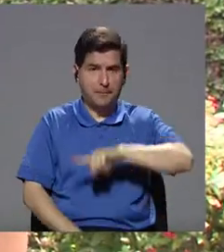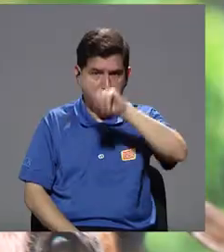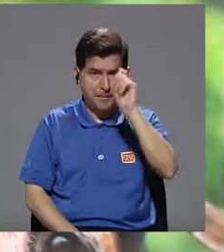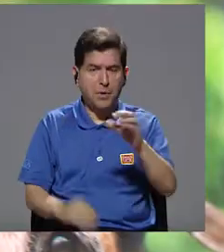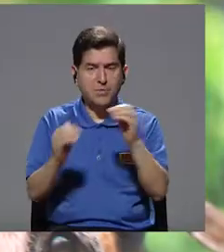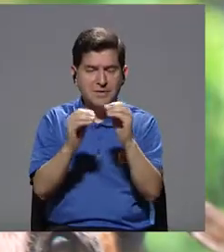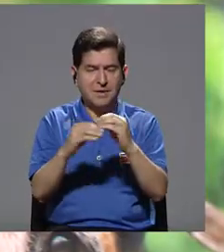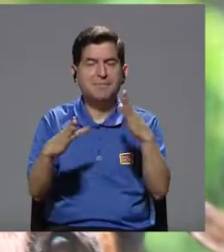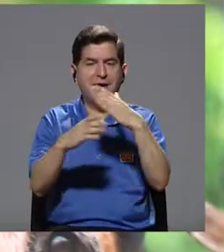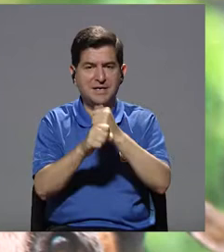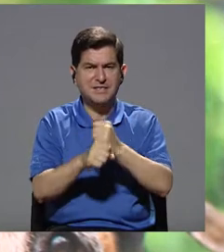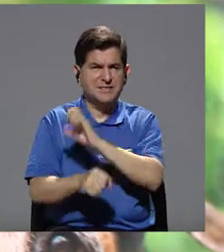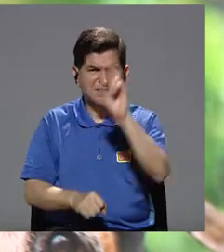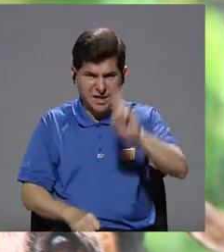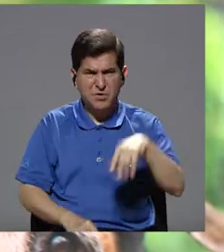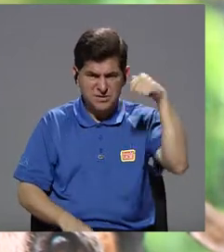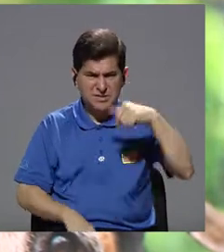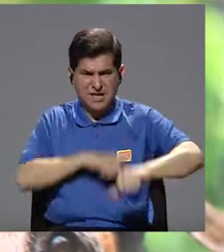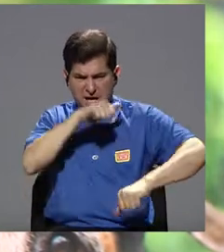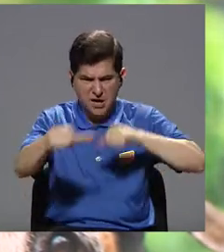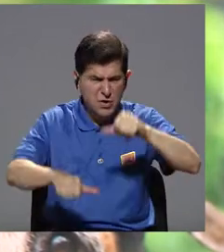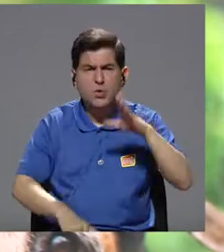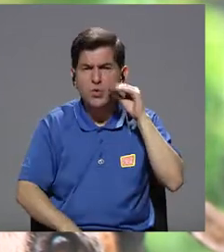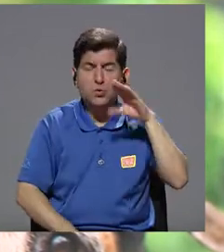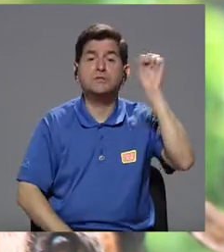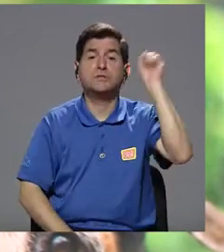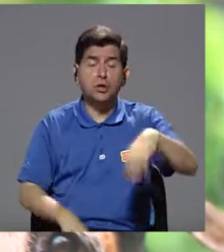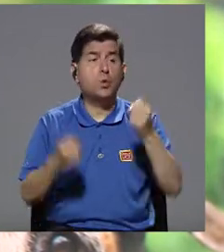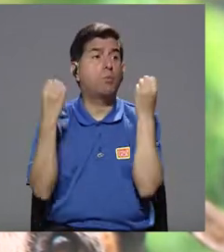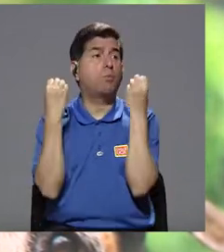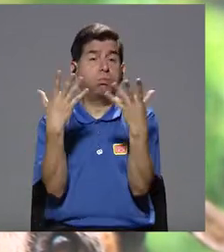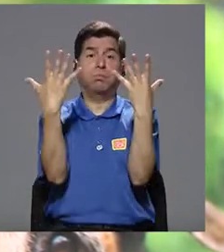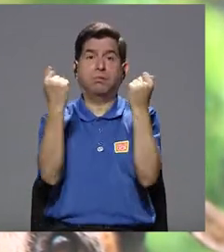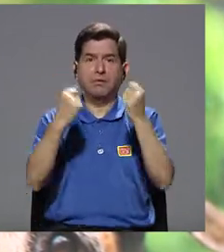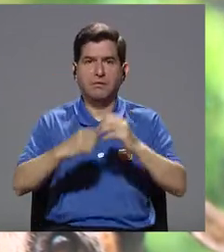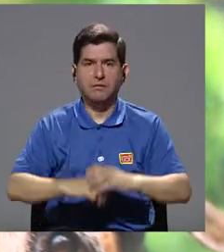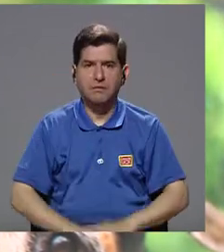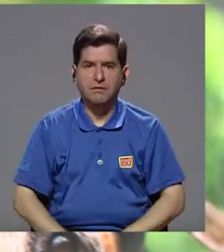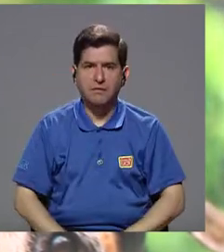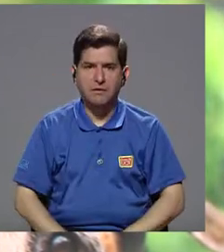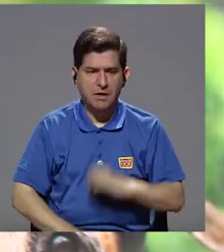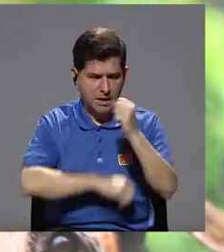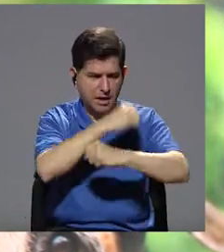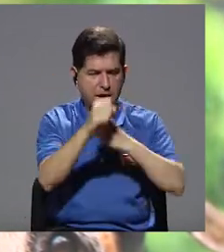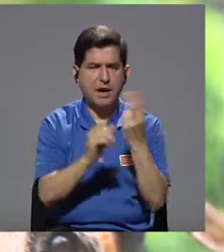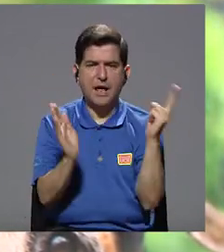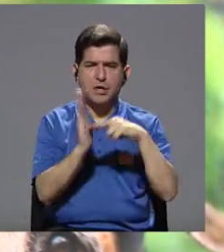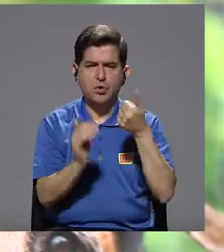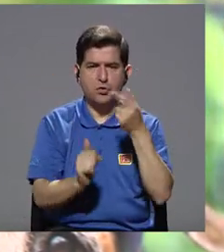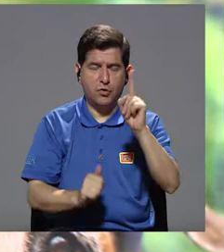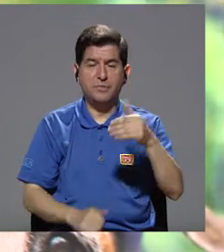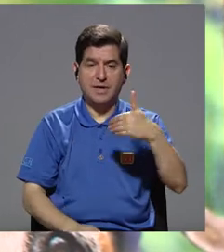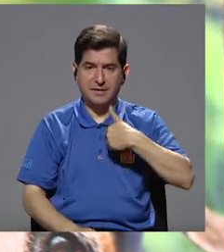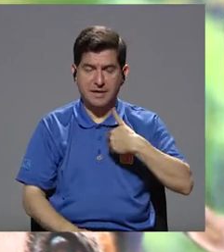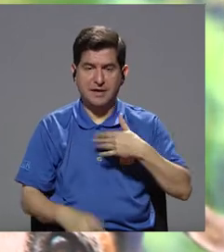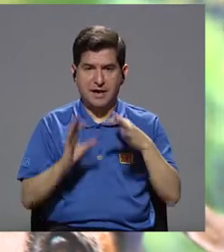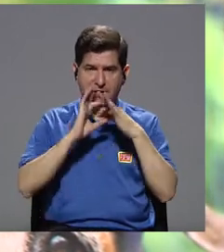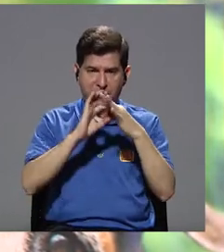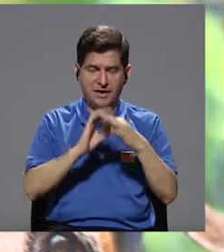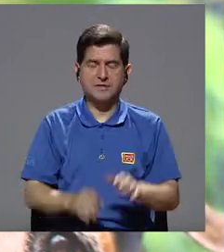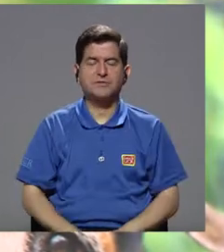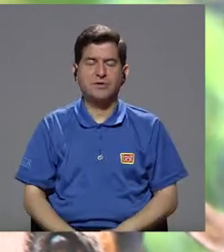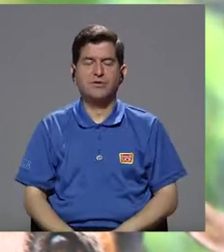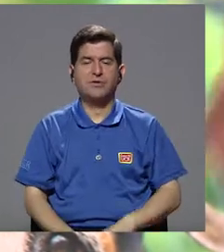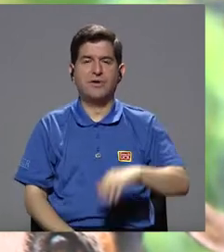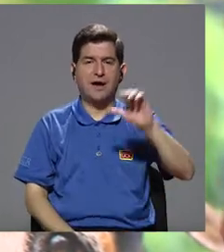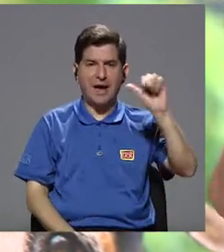una de las preguntas que más me hacen. ¿Aquí en Costa Rica hay peleas? Sí, muchísimas. De hecho, desde el año 2011 que empezamos a tener esta relación